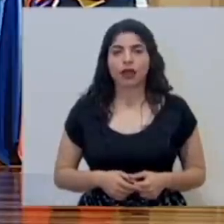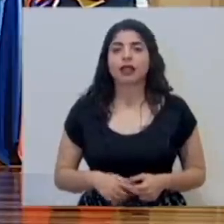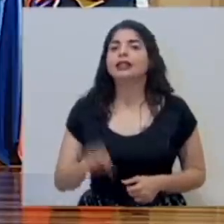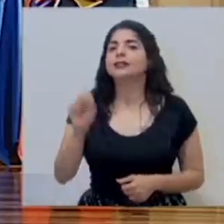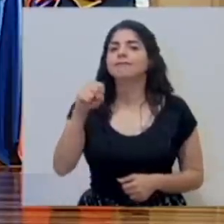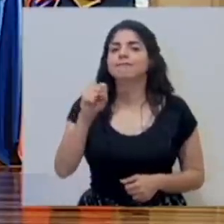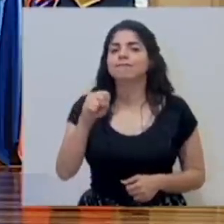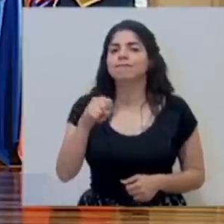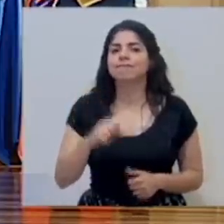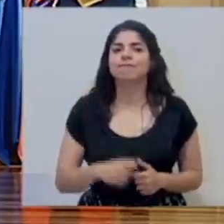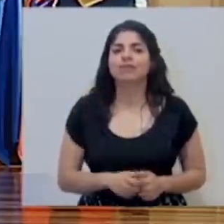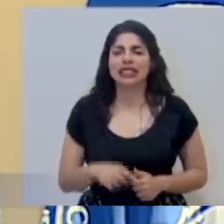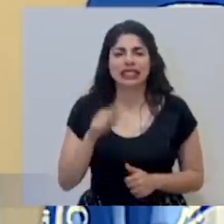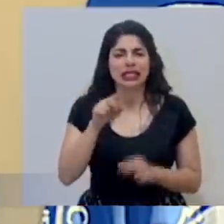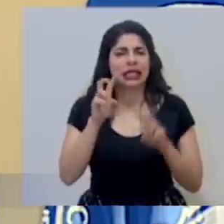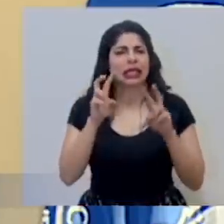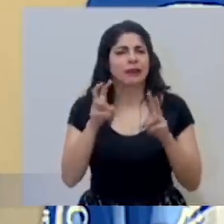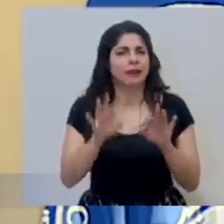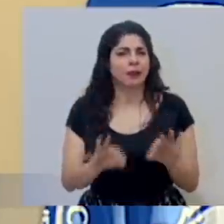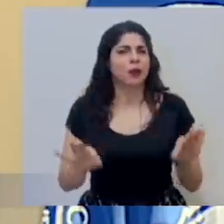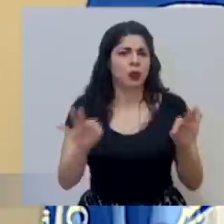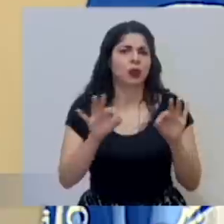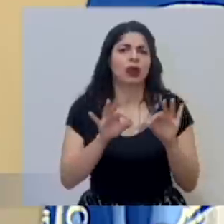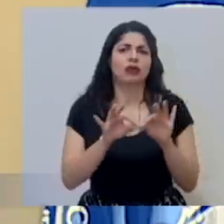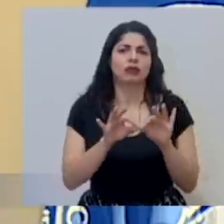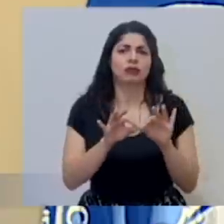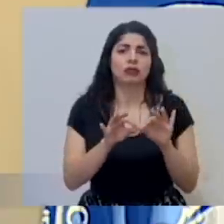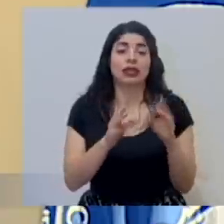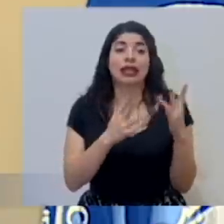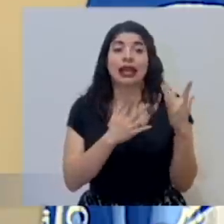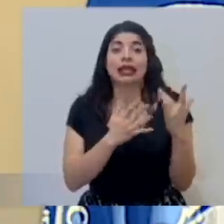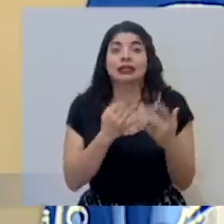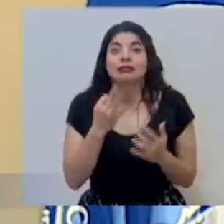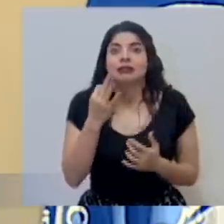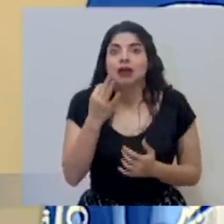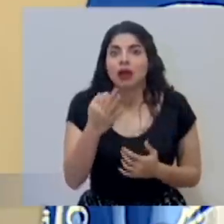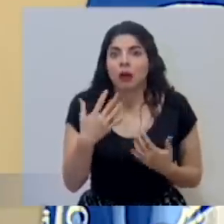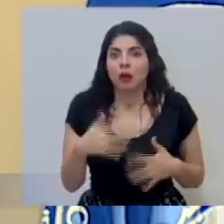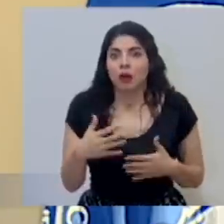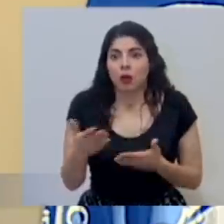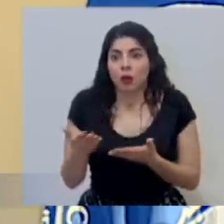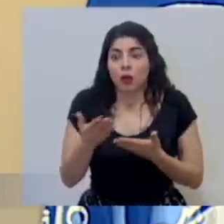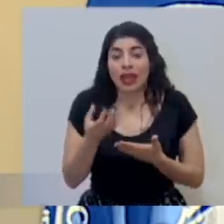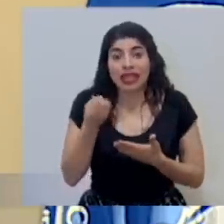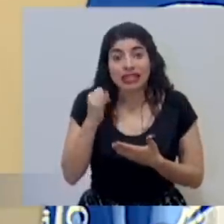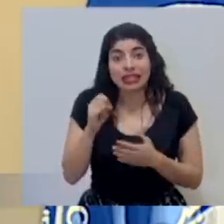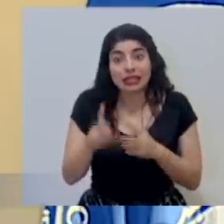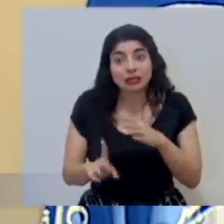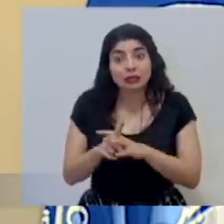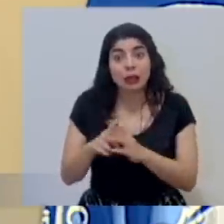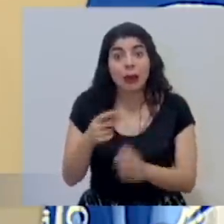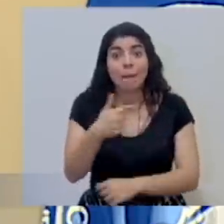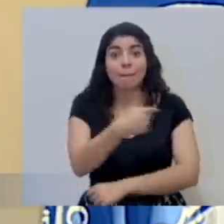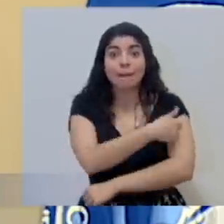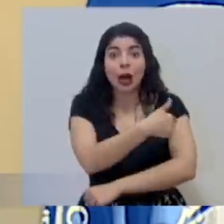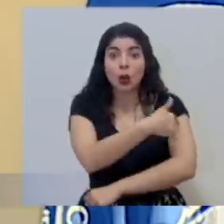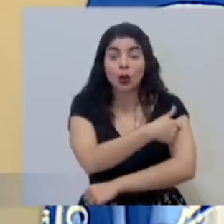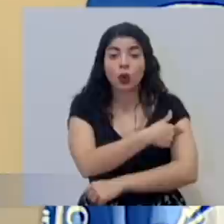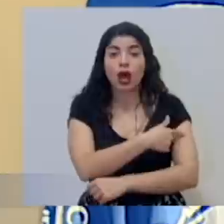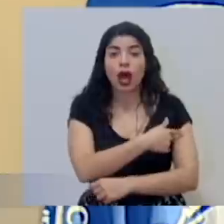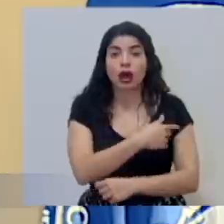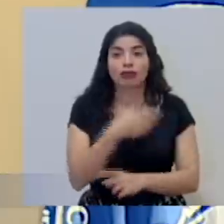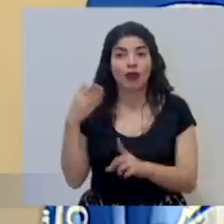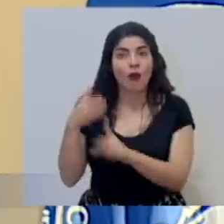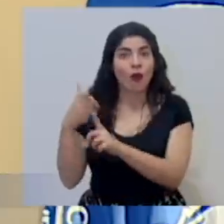Sí, es un tema muy importante sin duda la esperanza que nos da el hecho de contar con una vacuna contra el